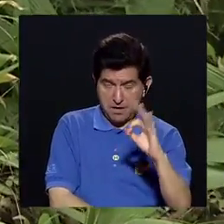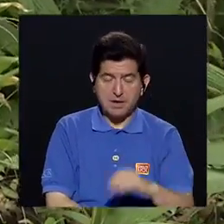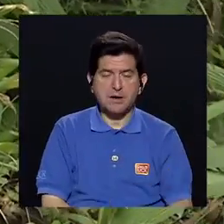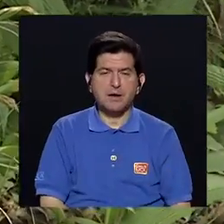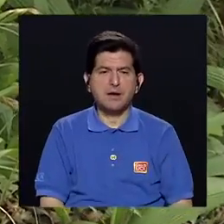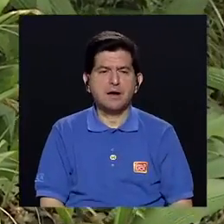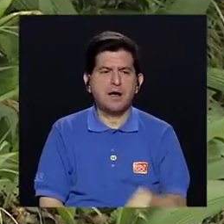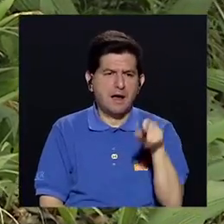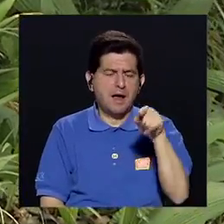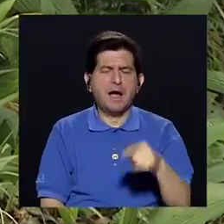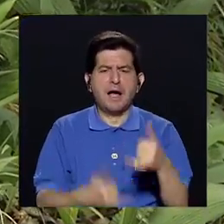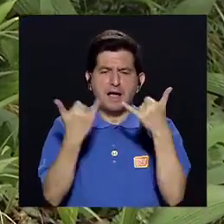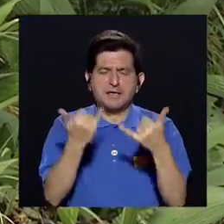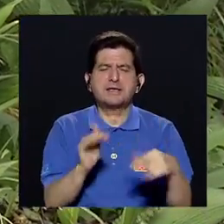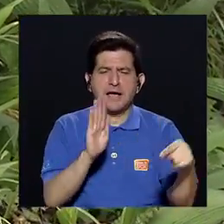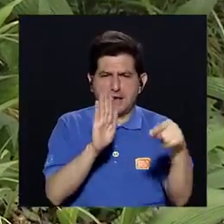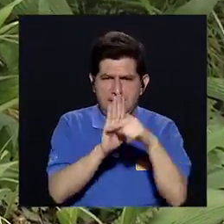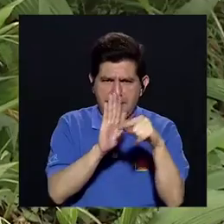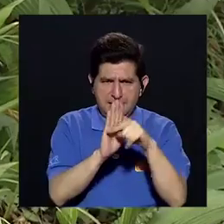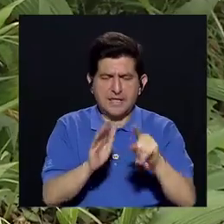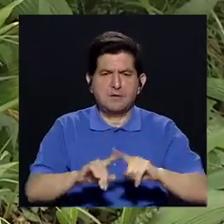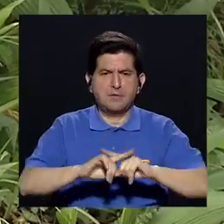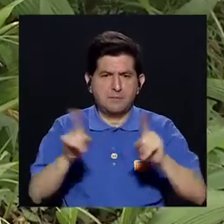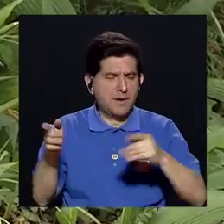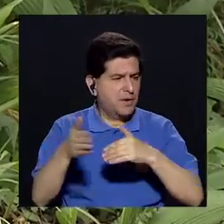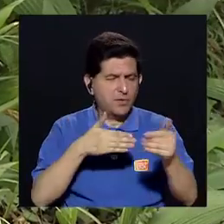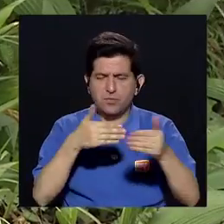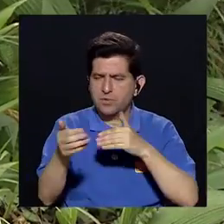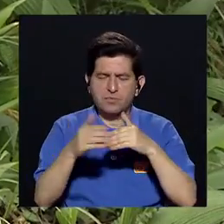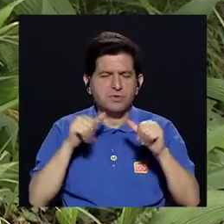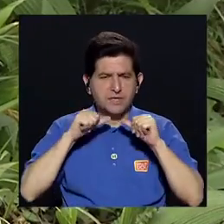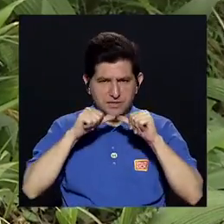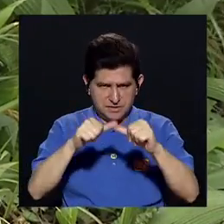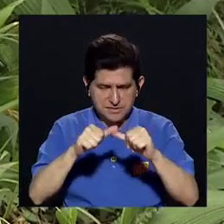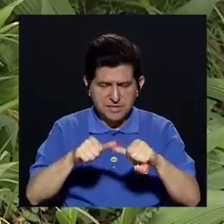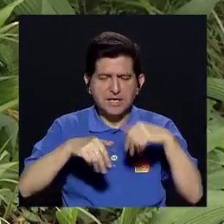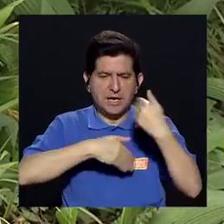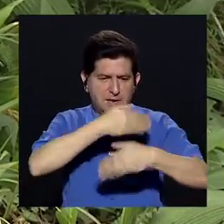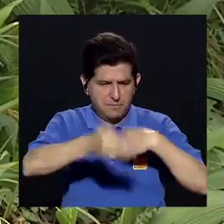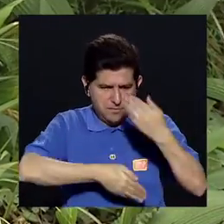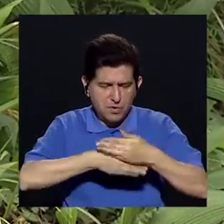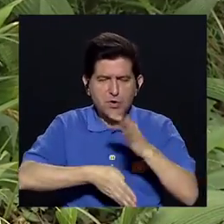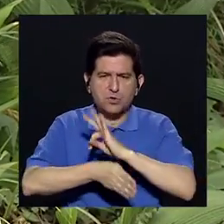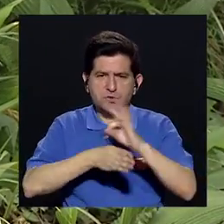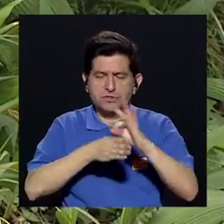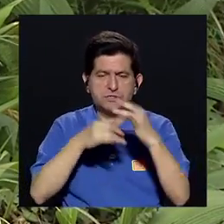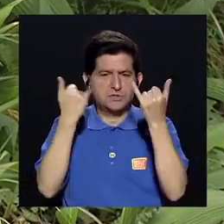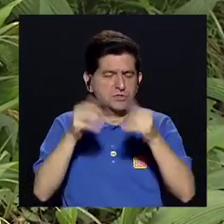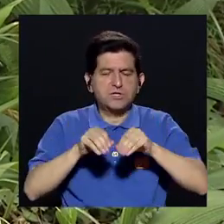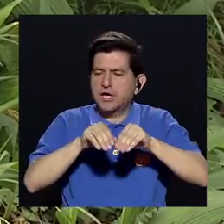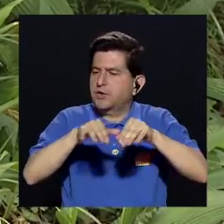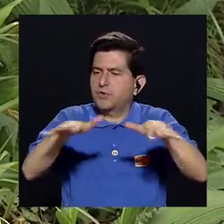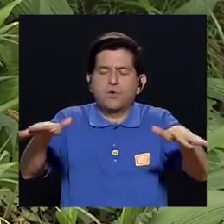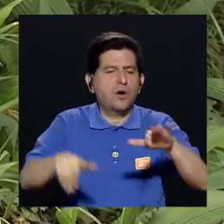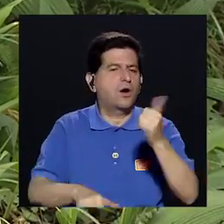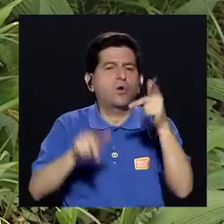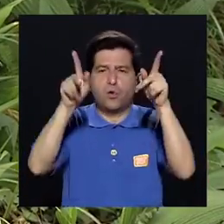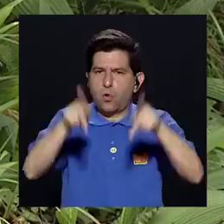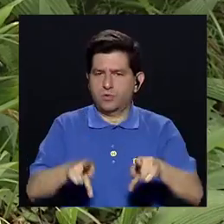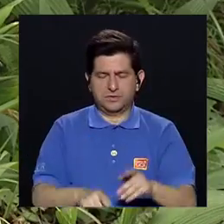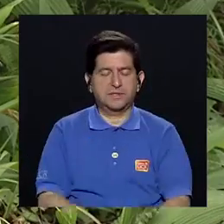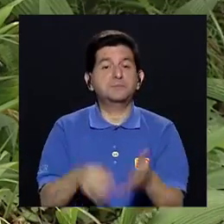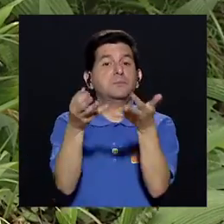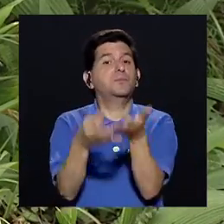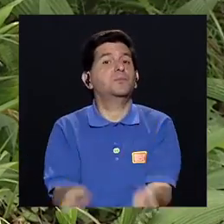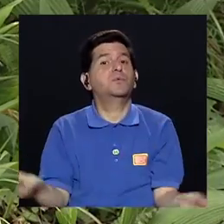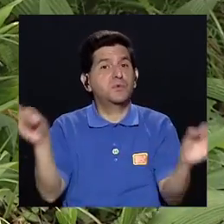Se negativiza Y aunque siga Como un paciente tuberculoso En tratamiento Ya no transmite a las otras personas Por